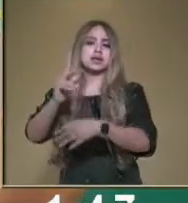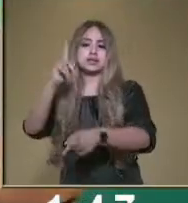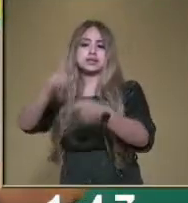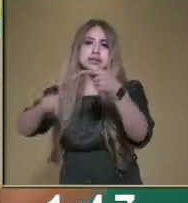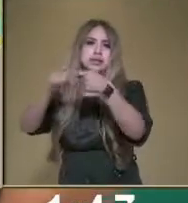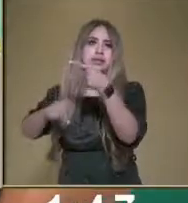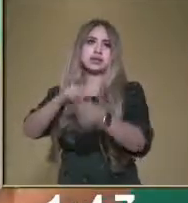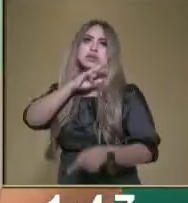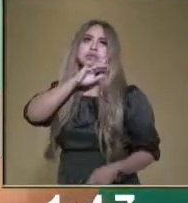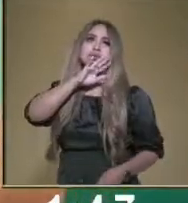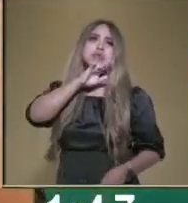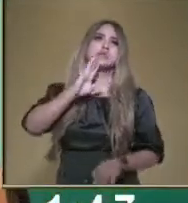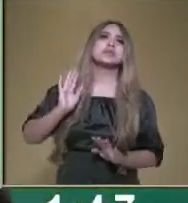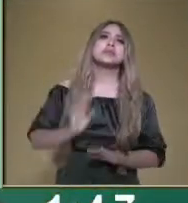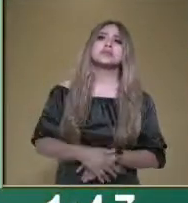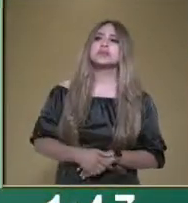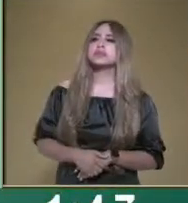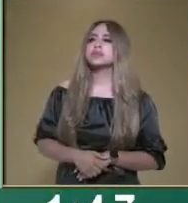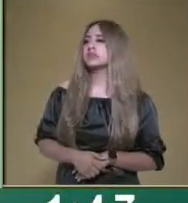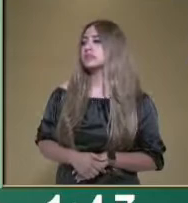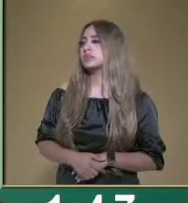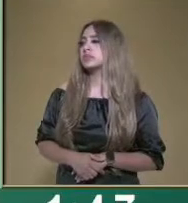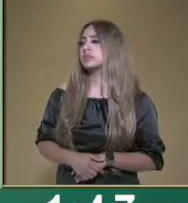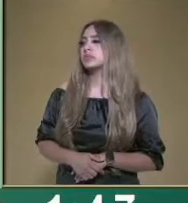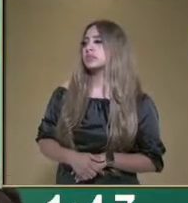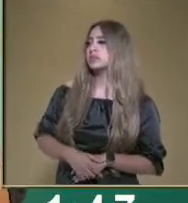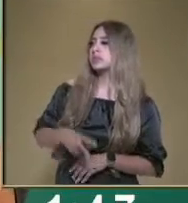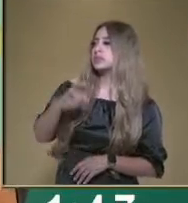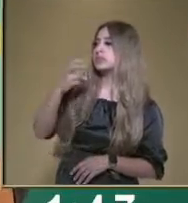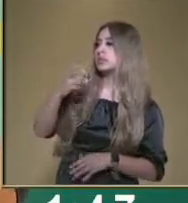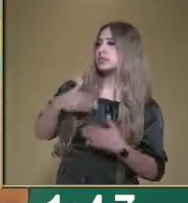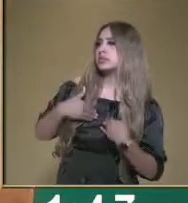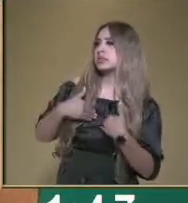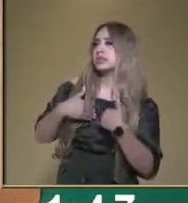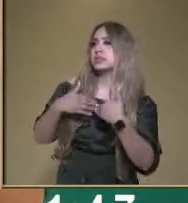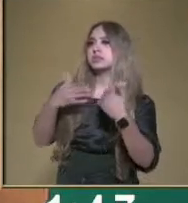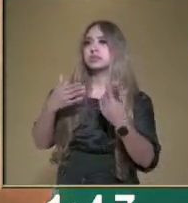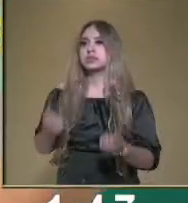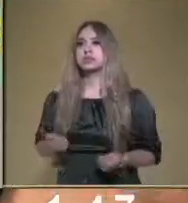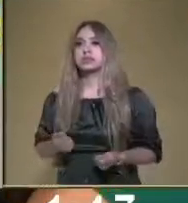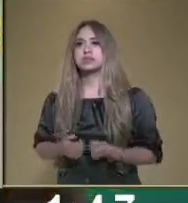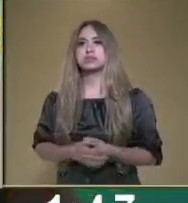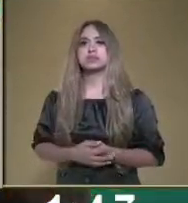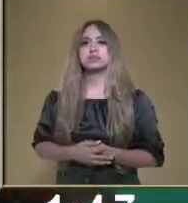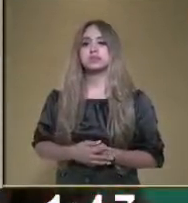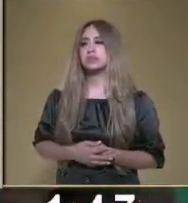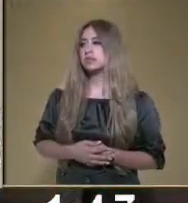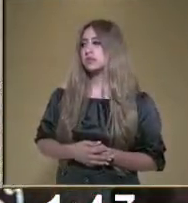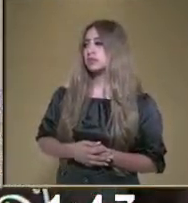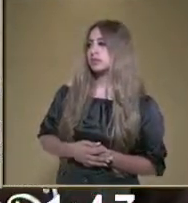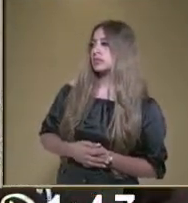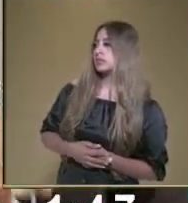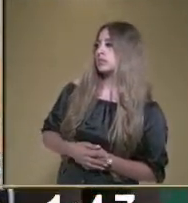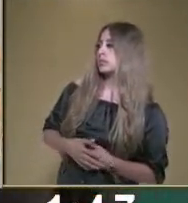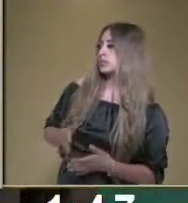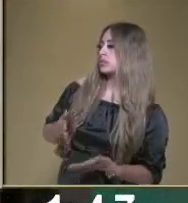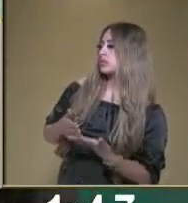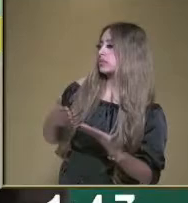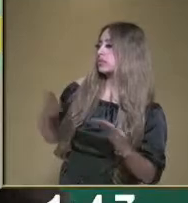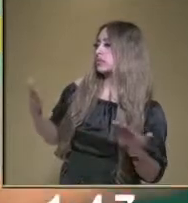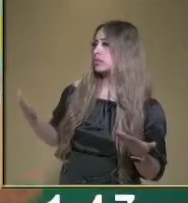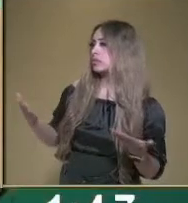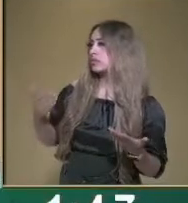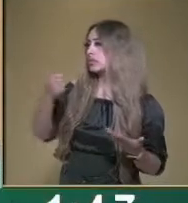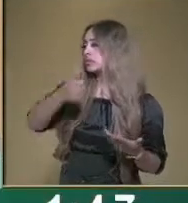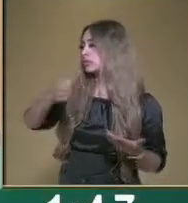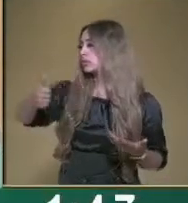parece perfecto que hayan entendido todas las indicaciones que les di. Llegará a cada uno, a cada uno,